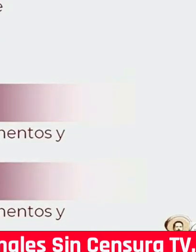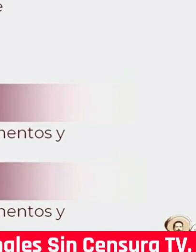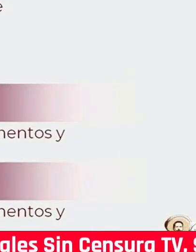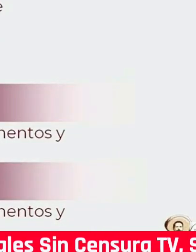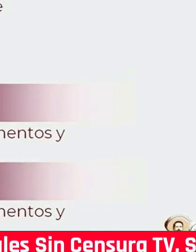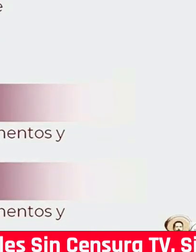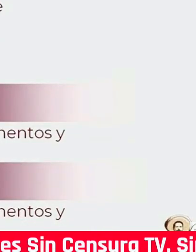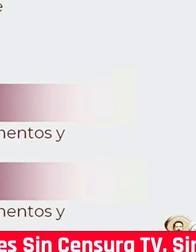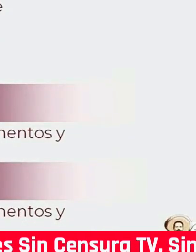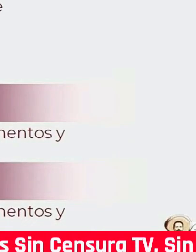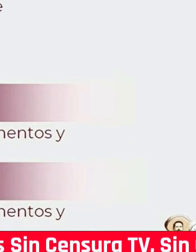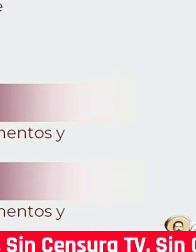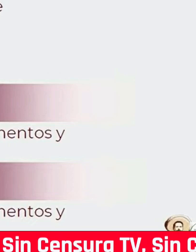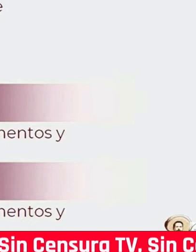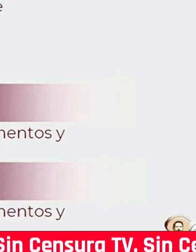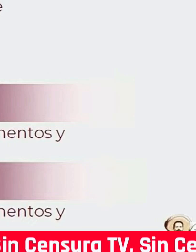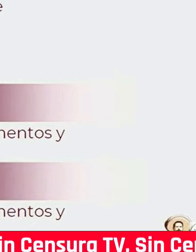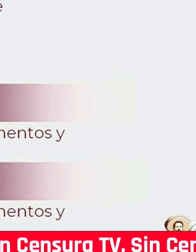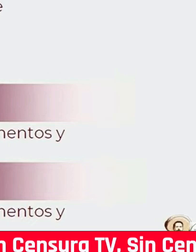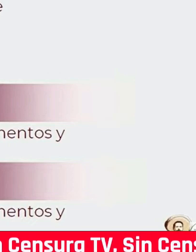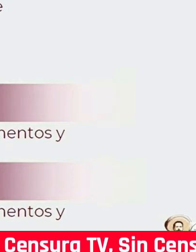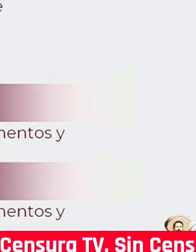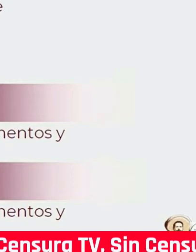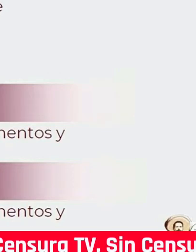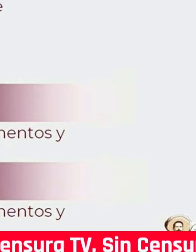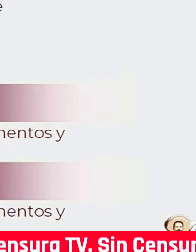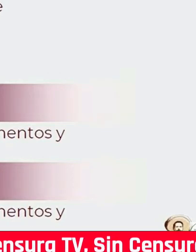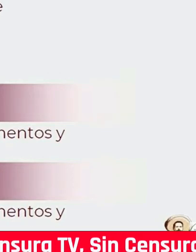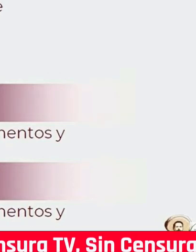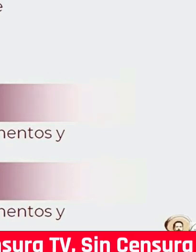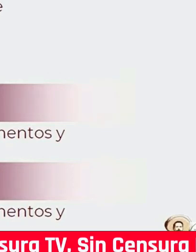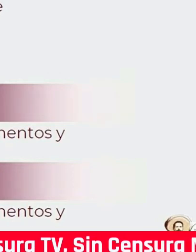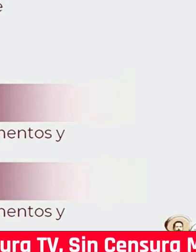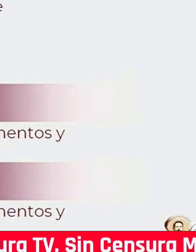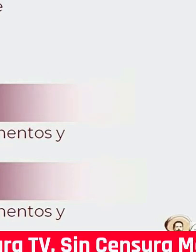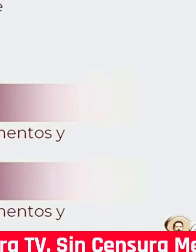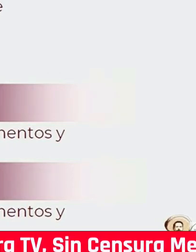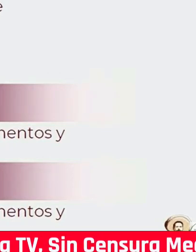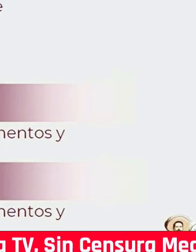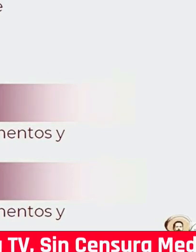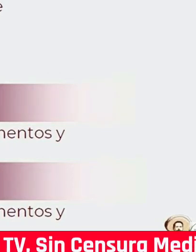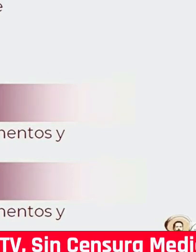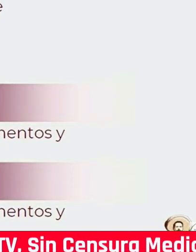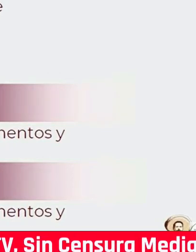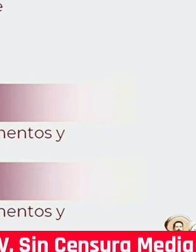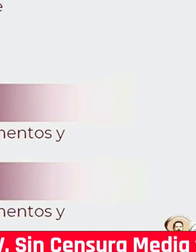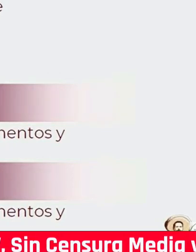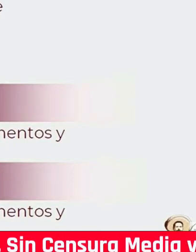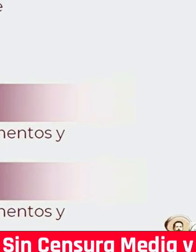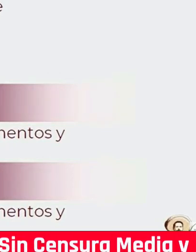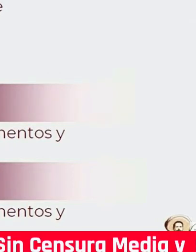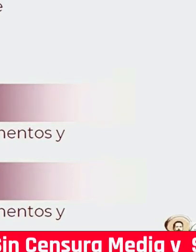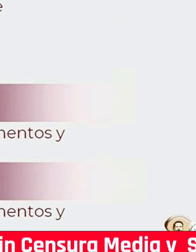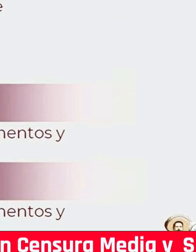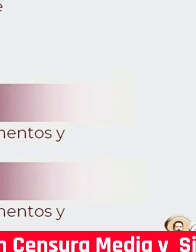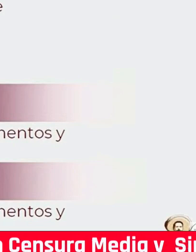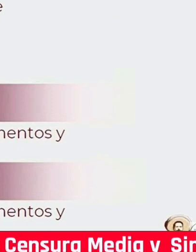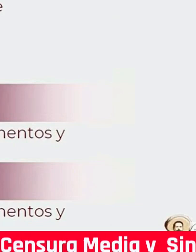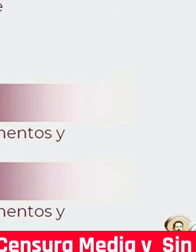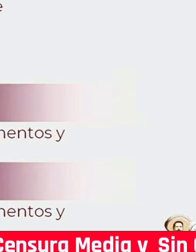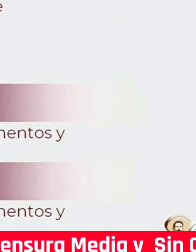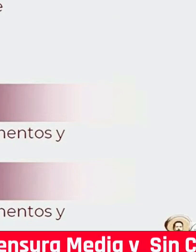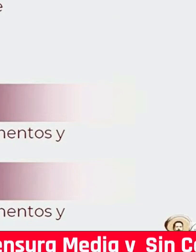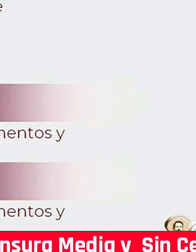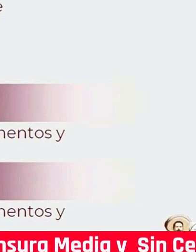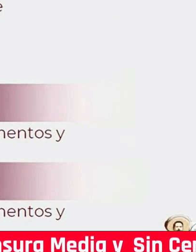medios a emplear, esto es lo que va a llevar el IMSS y esto es lo que va a llevar salud del estado. La que sigue, por favor. Nos vamos,